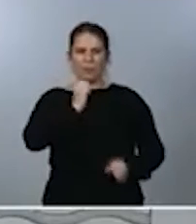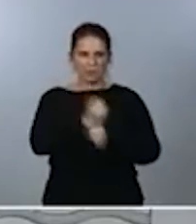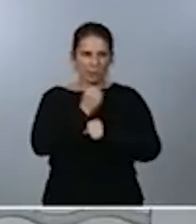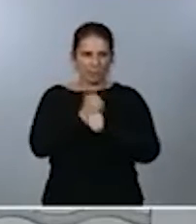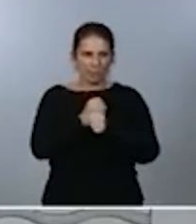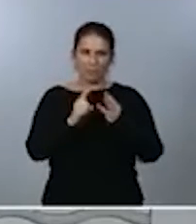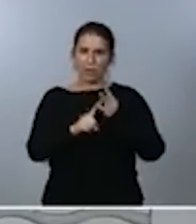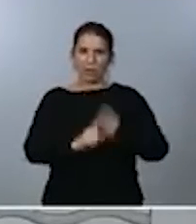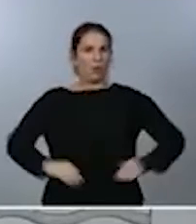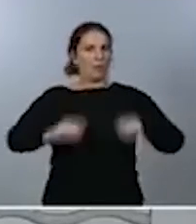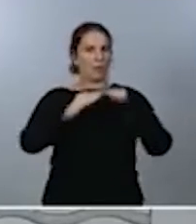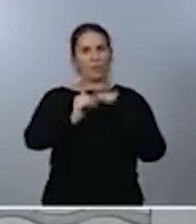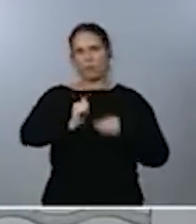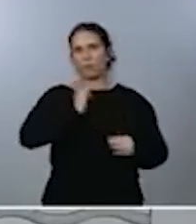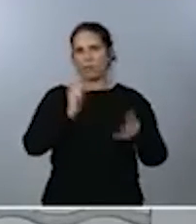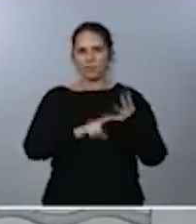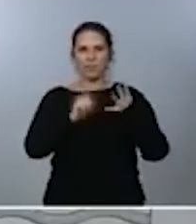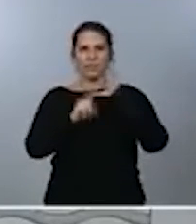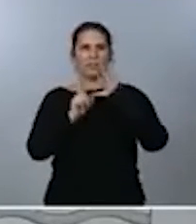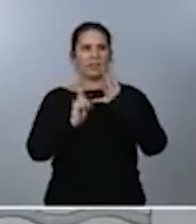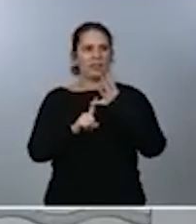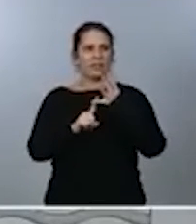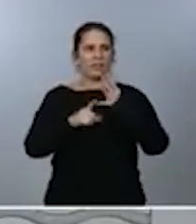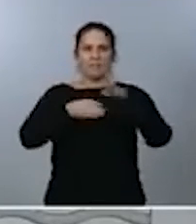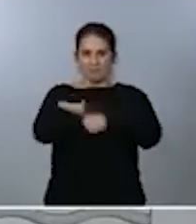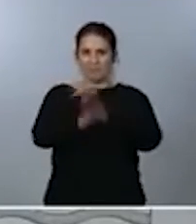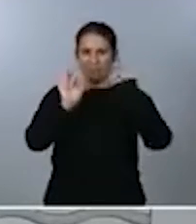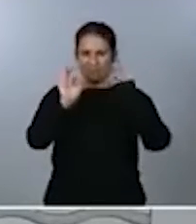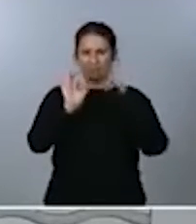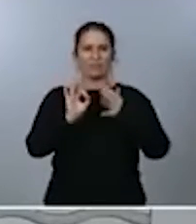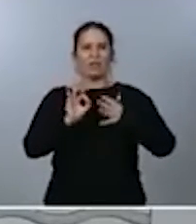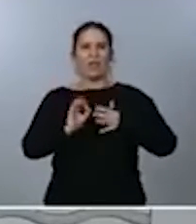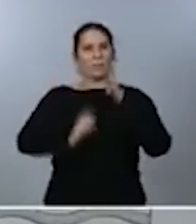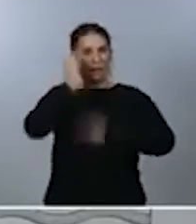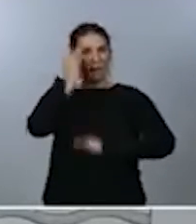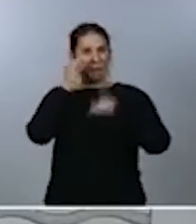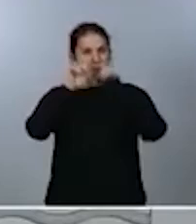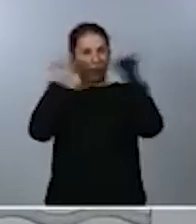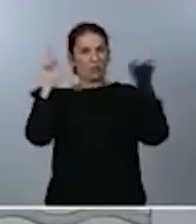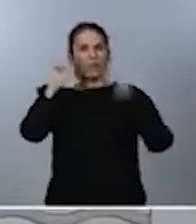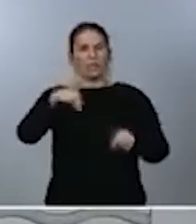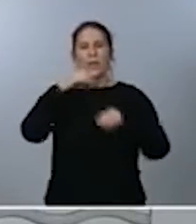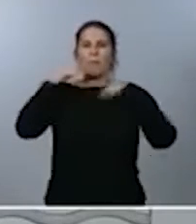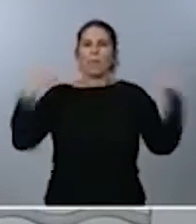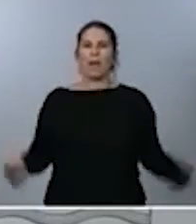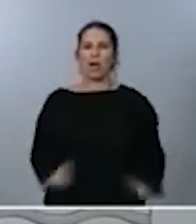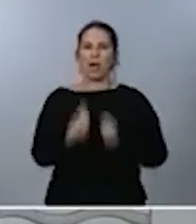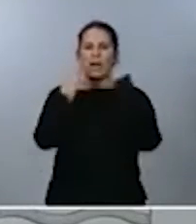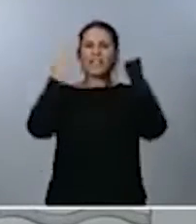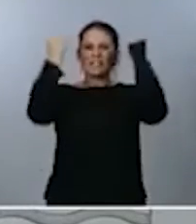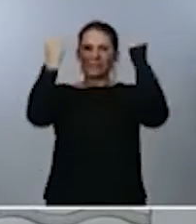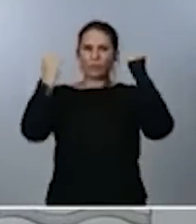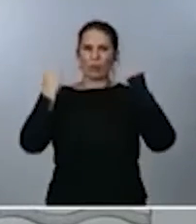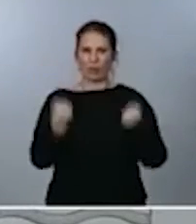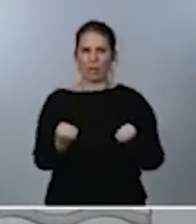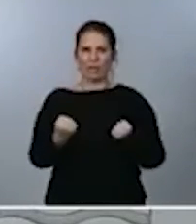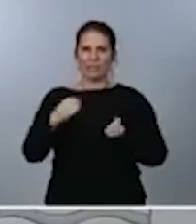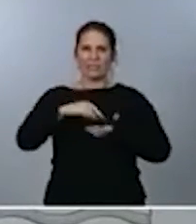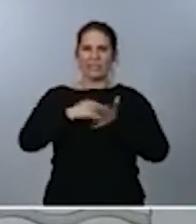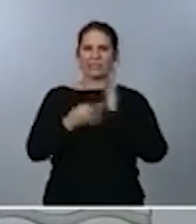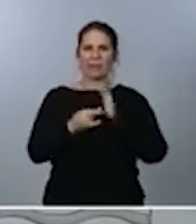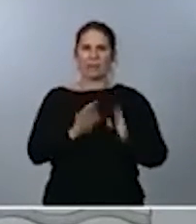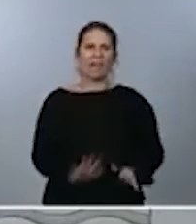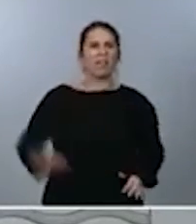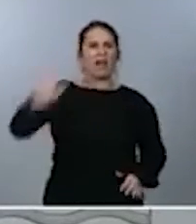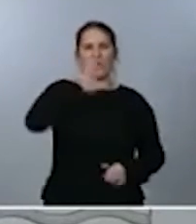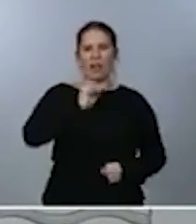oportunidades en el acceso al mercado laboral, emprendimiento y mejora institucional del Sistema Nacional de Empleo.